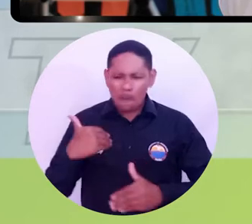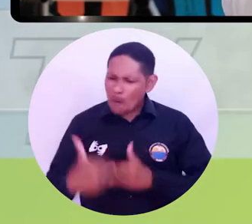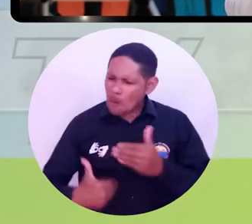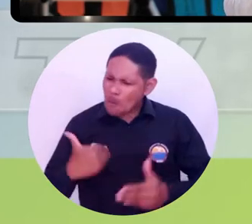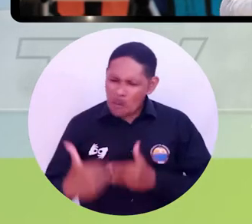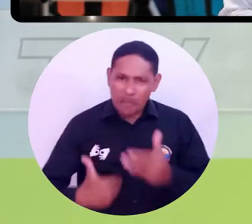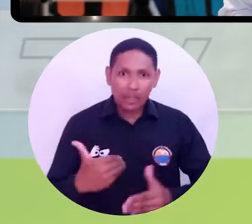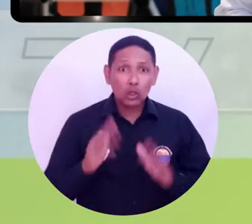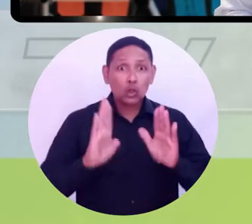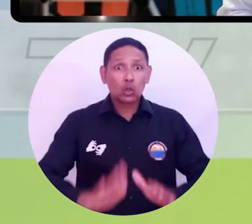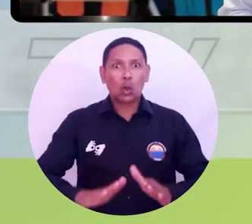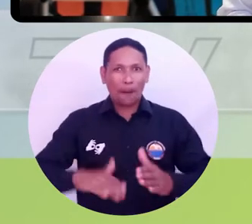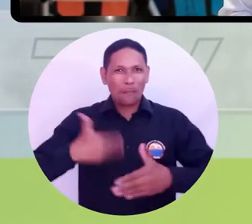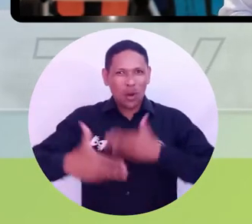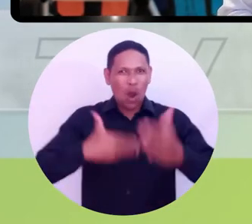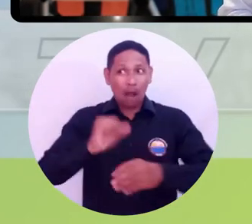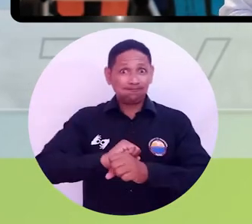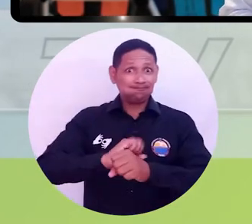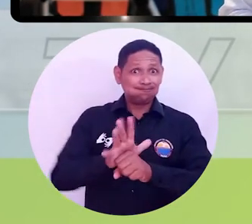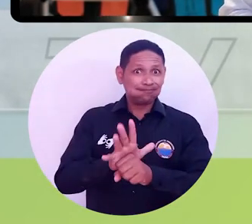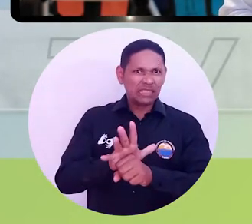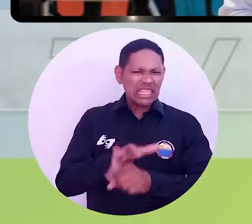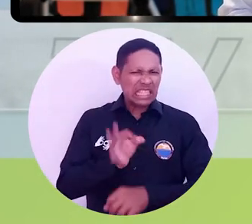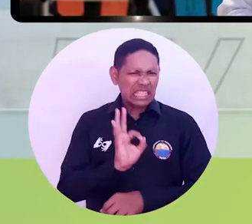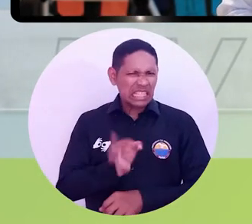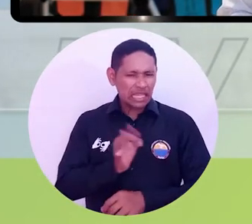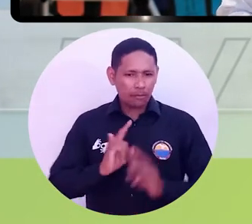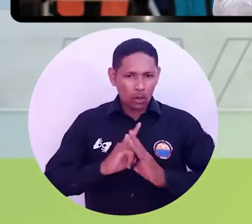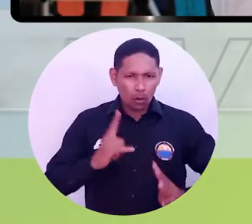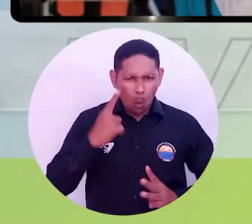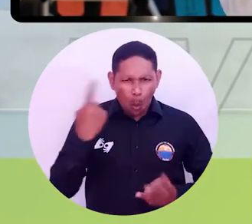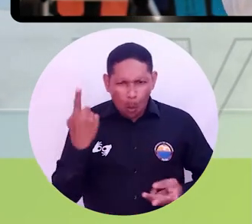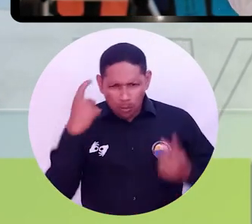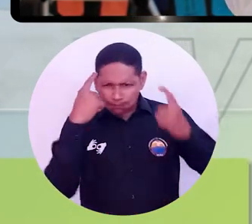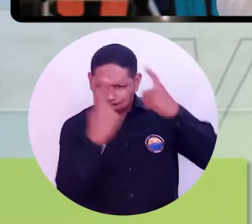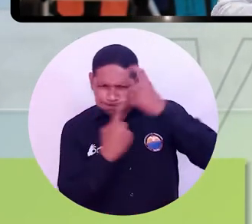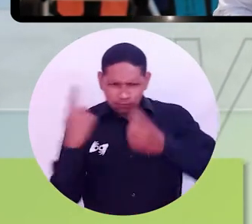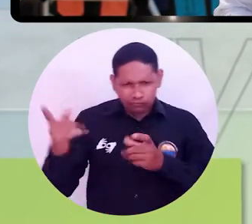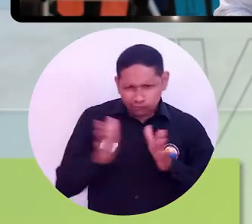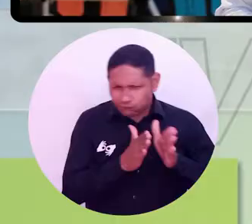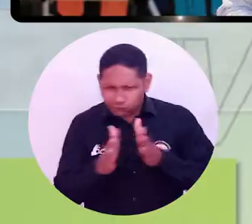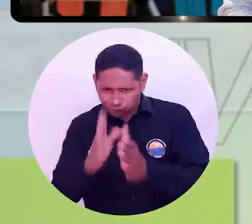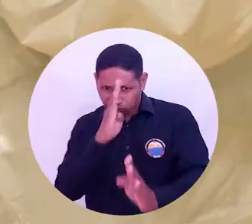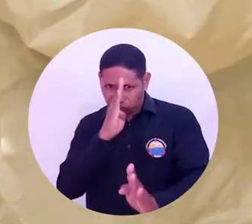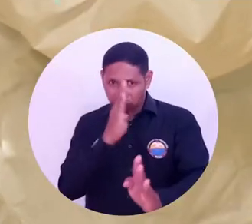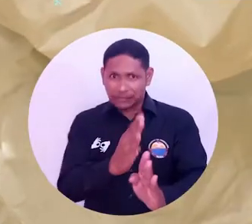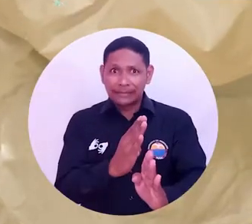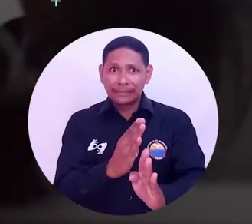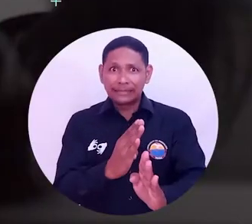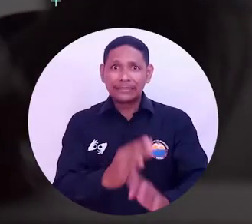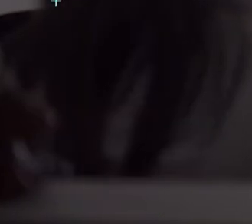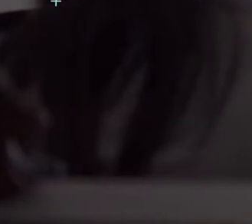como ha sido el común denominador en todo el proceso de pandemia, siempre encuentra rutas para avanzar.